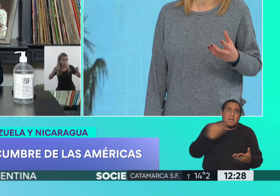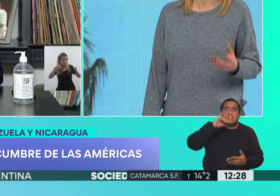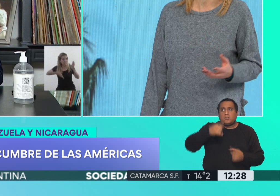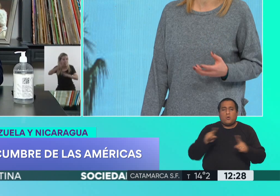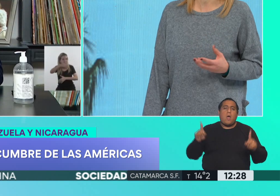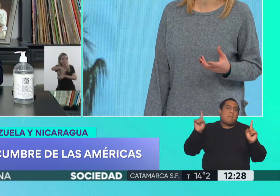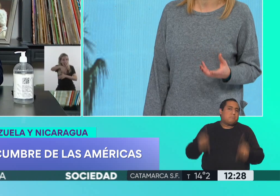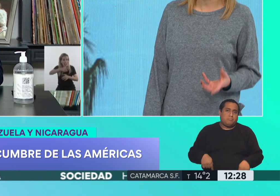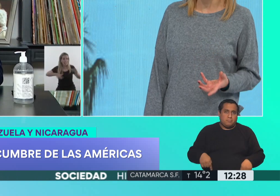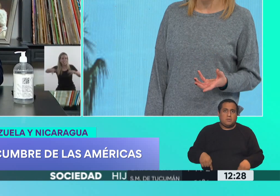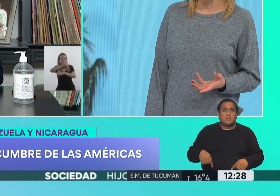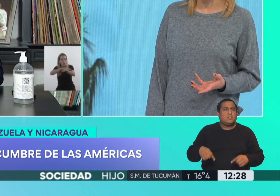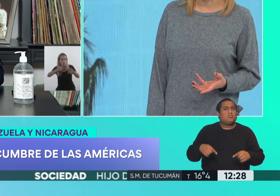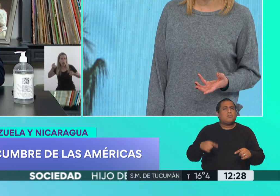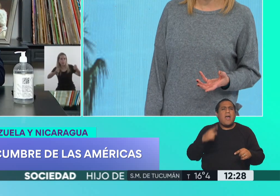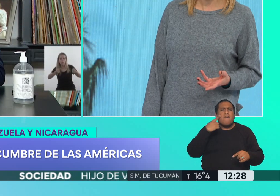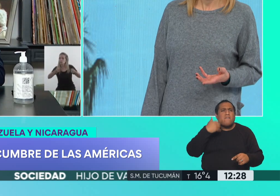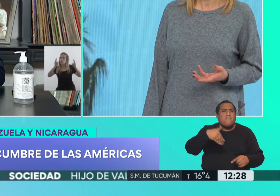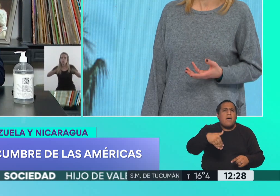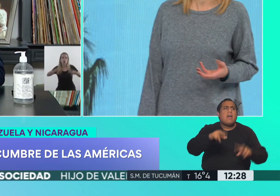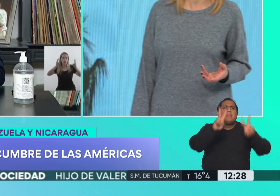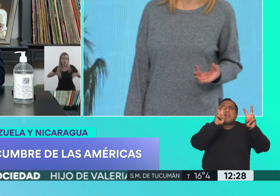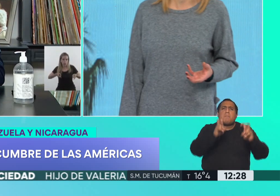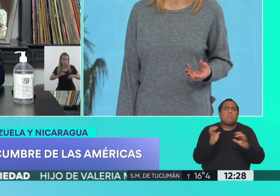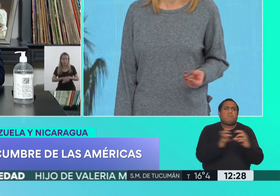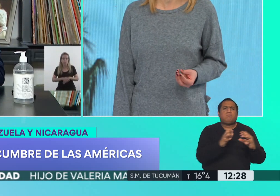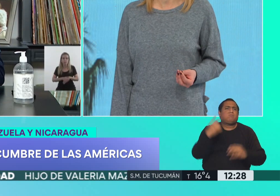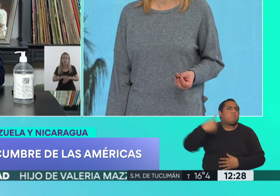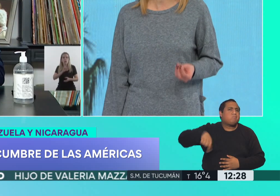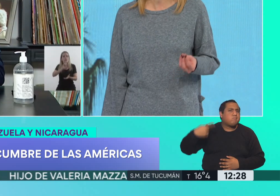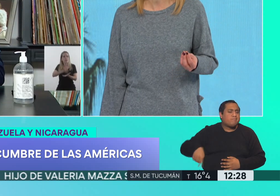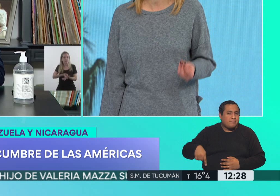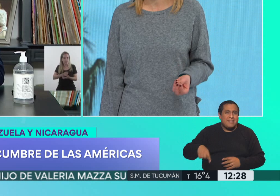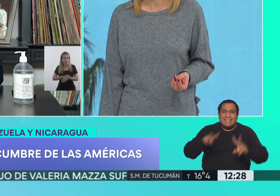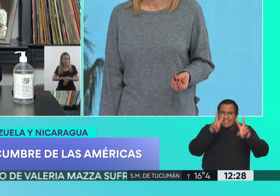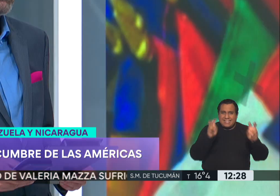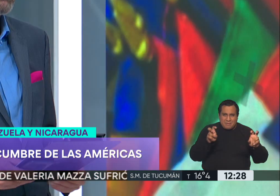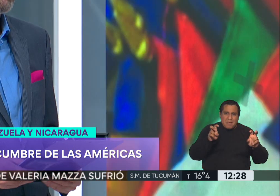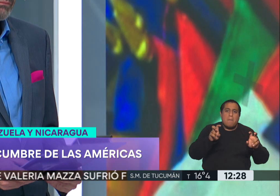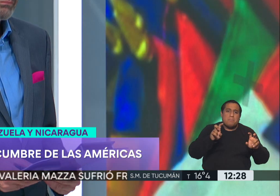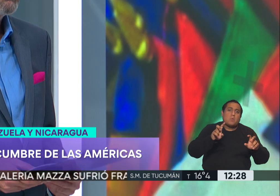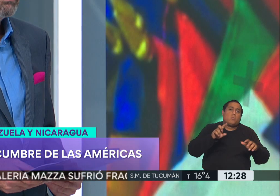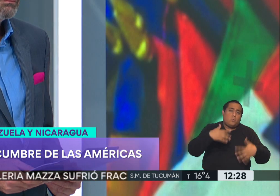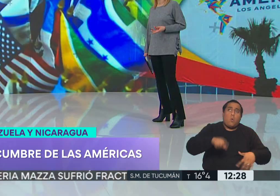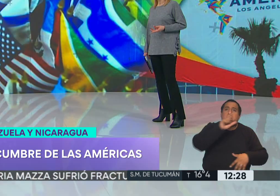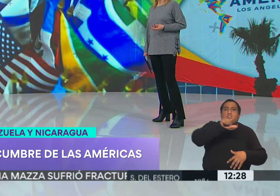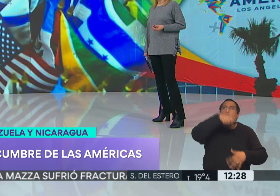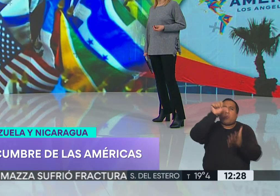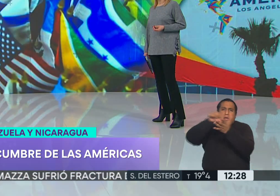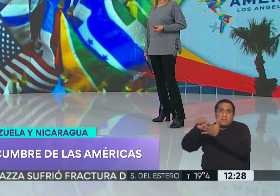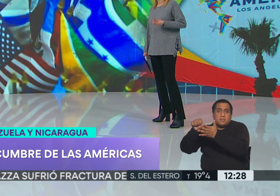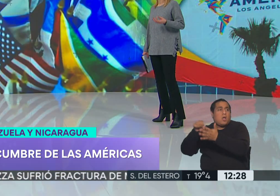discusión respecto de los temas que se van a tratar, principalmente porque, por ejemplo, el tema inmigración es uno de los grandes temas